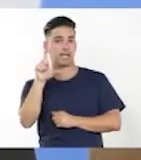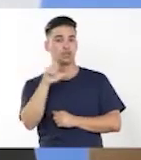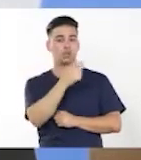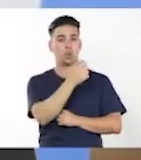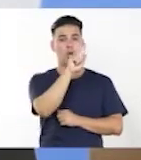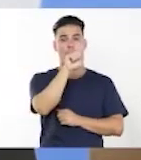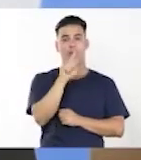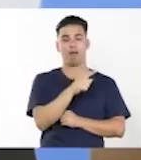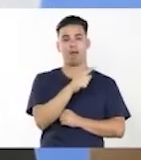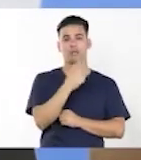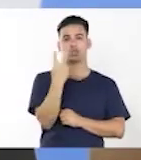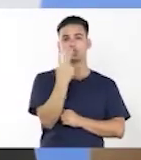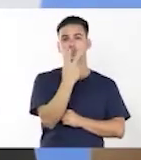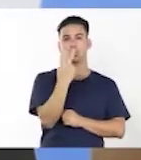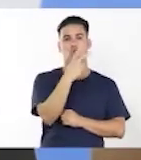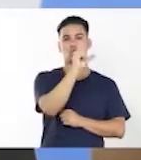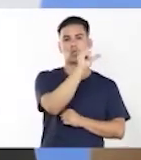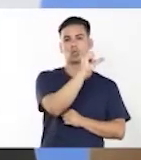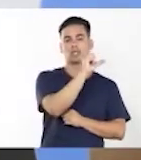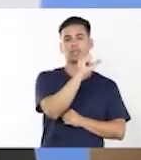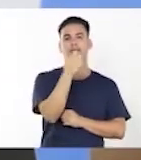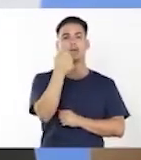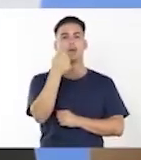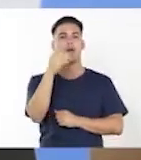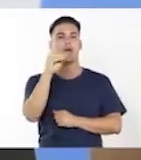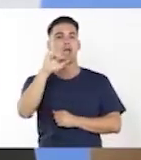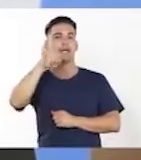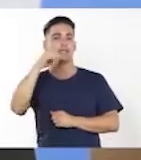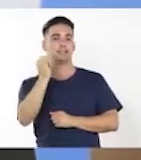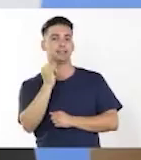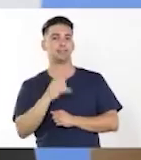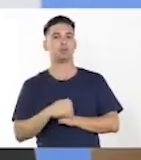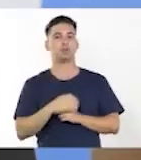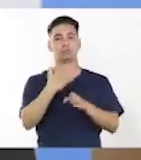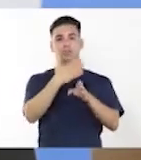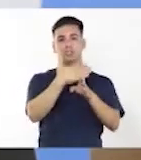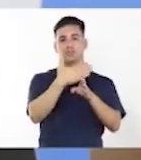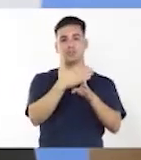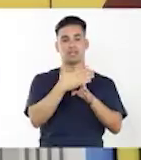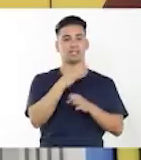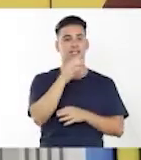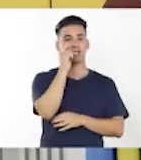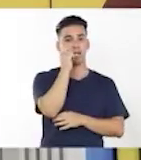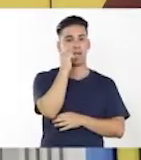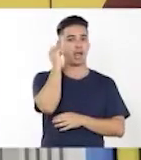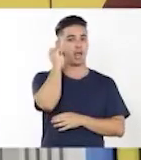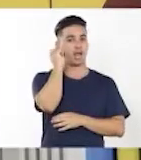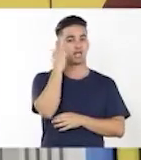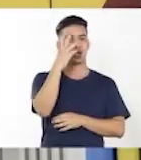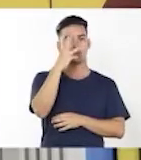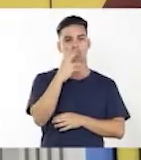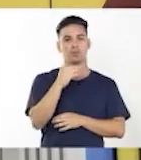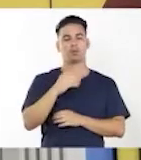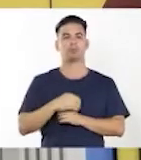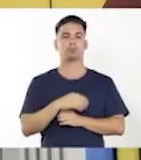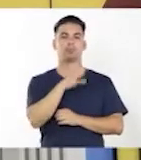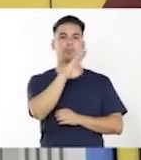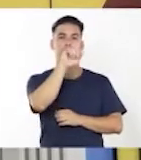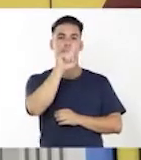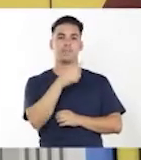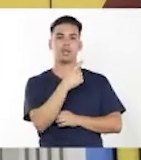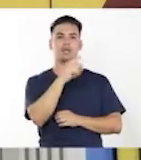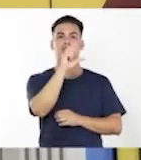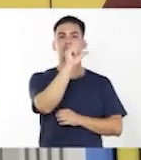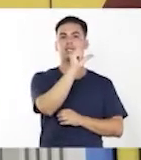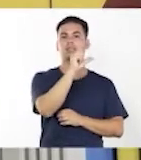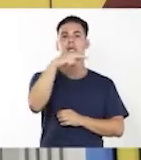parejas de sustantivo y adjetivo que difieran en género y número. Inciso B, un sintagma